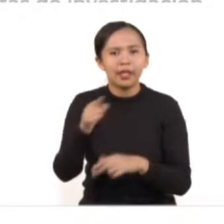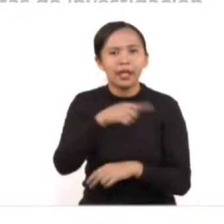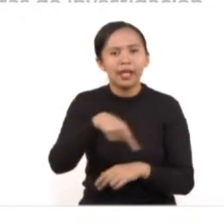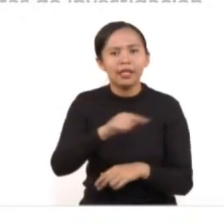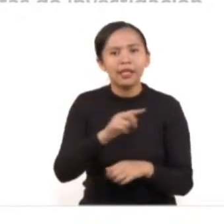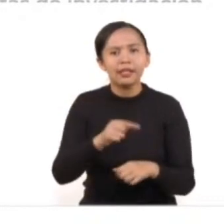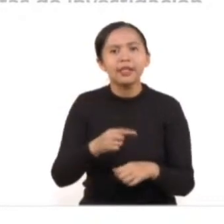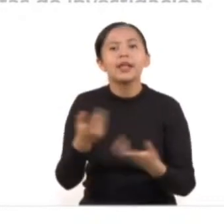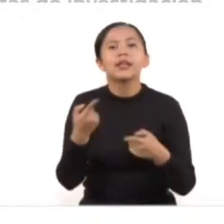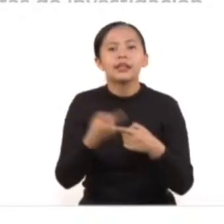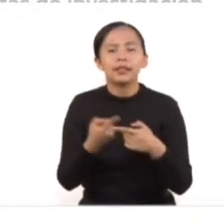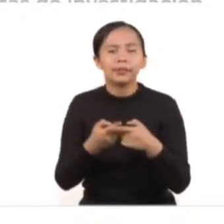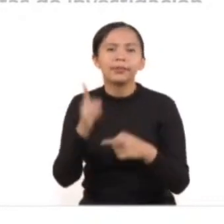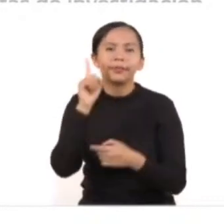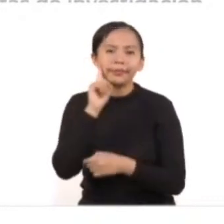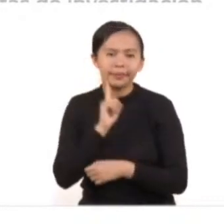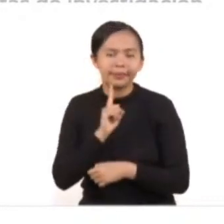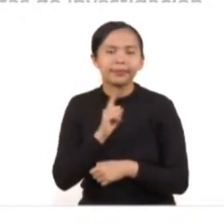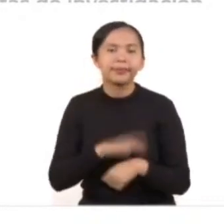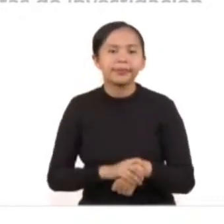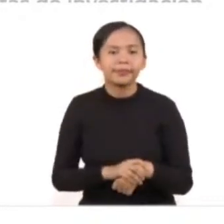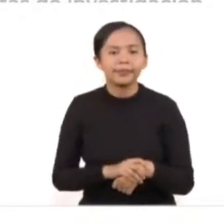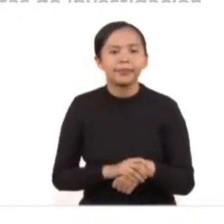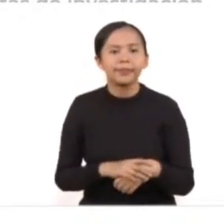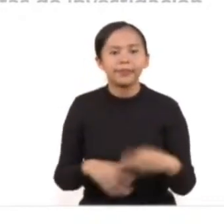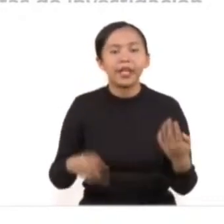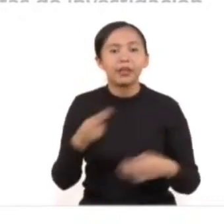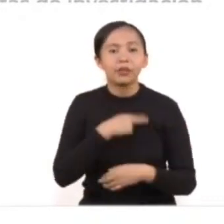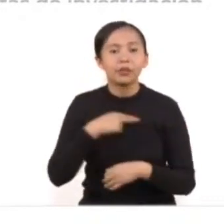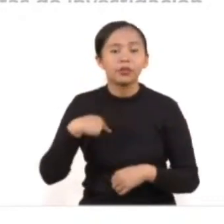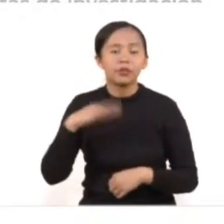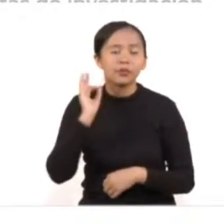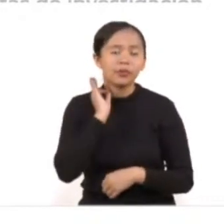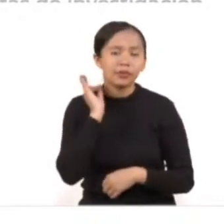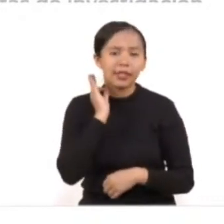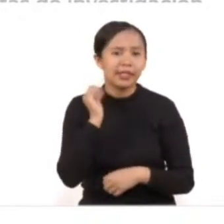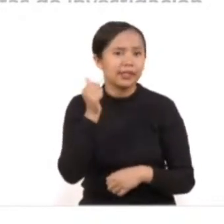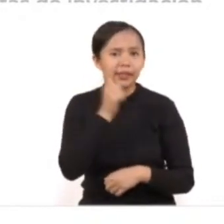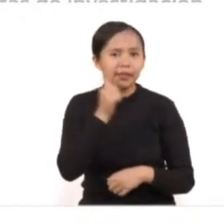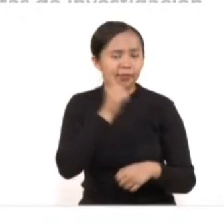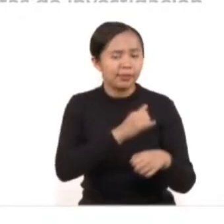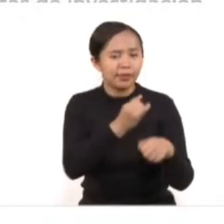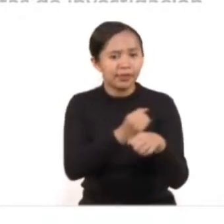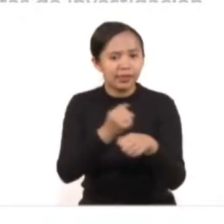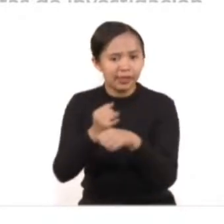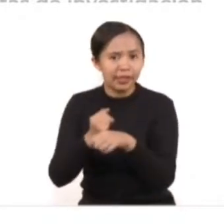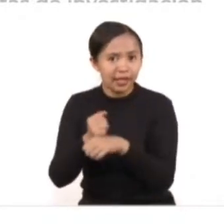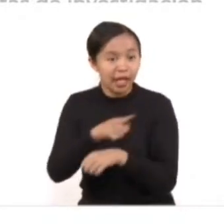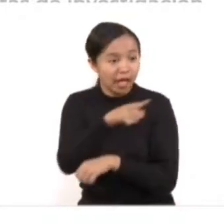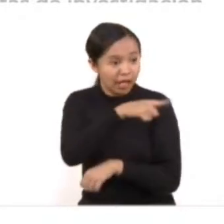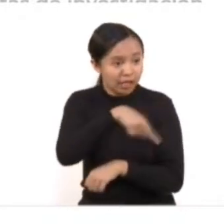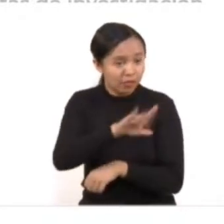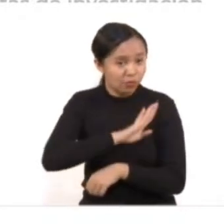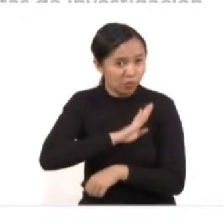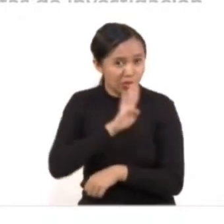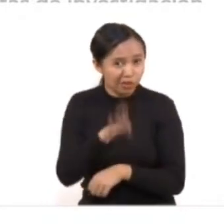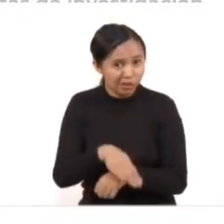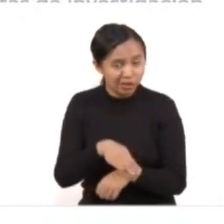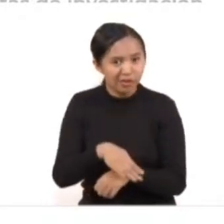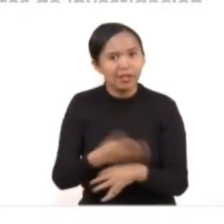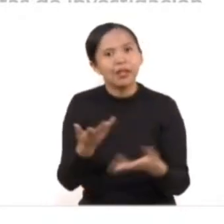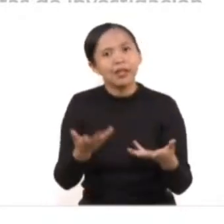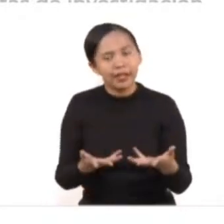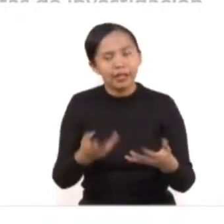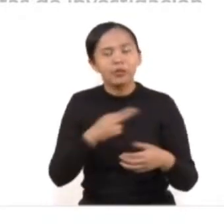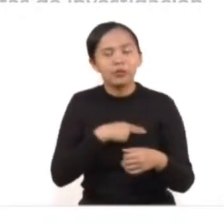víctimas son mujeres. En la Fiscalía investigamos toda muerte violenta de una mujer bajo el protocolo del